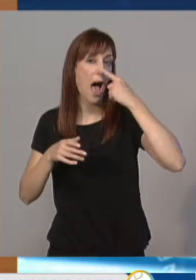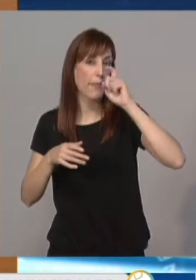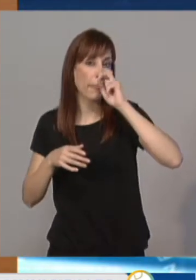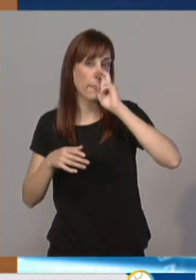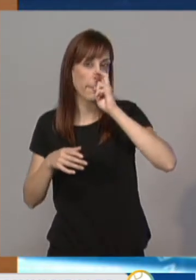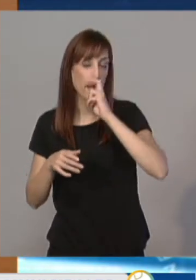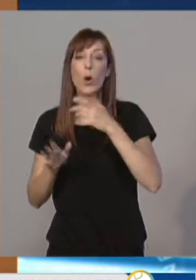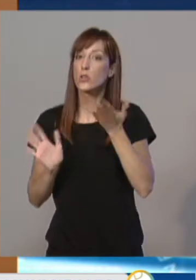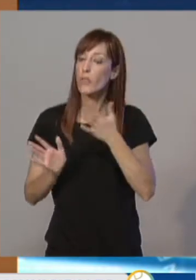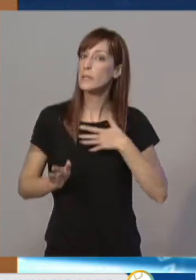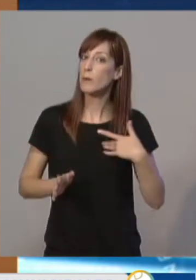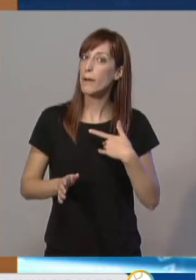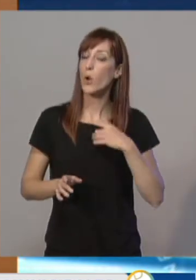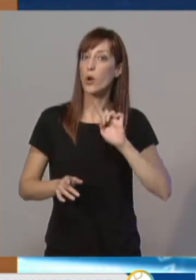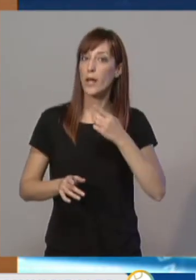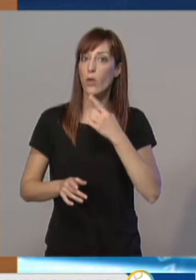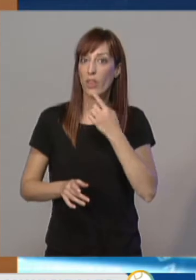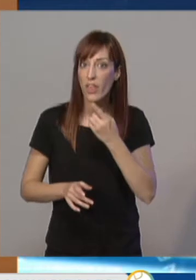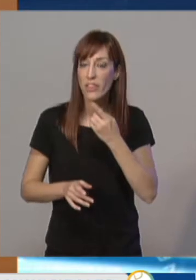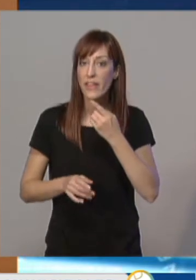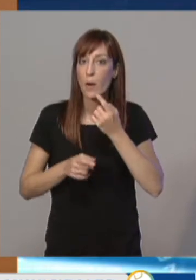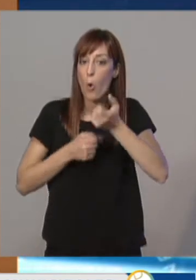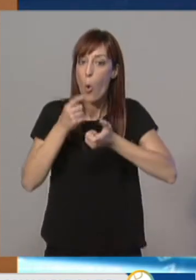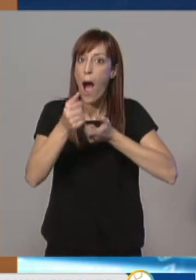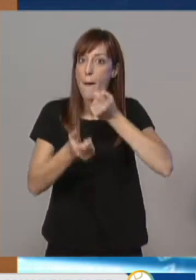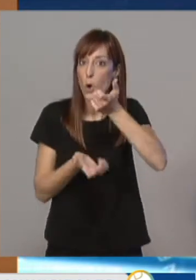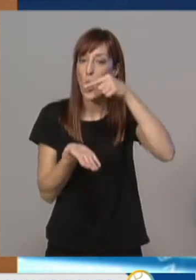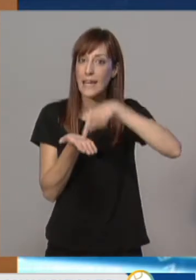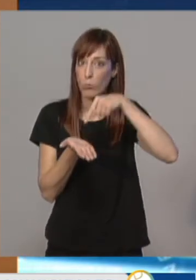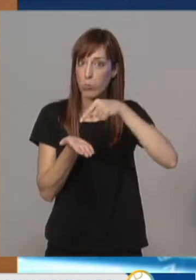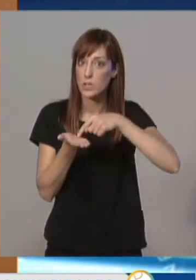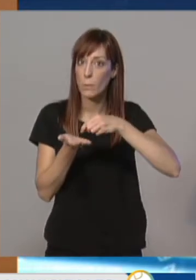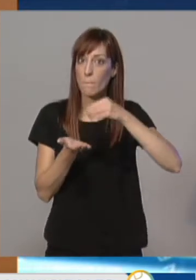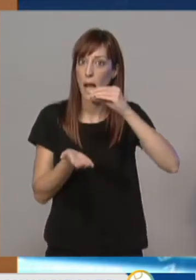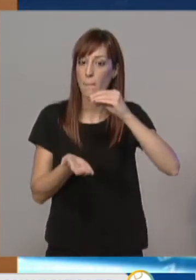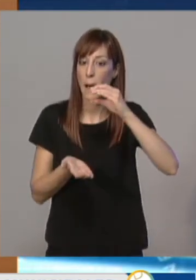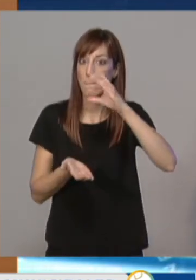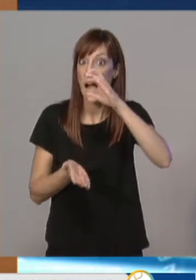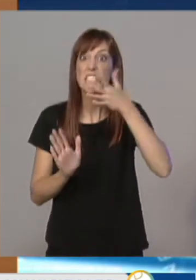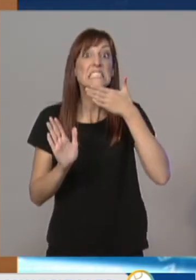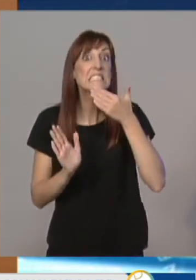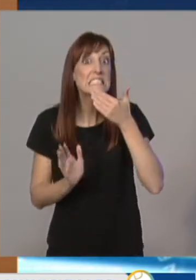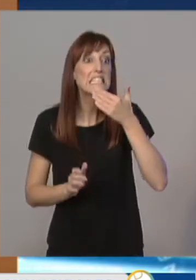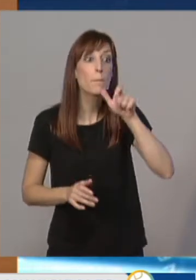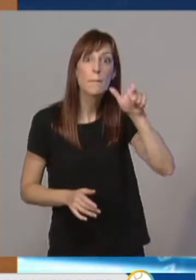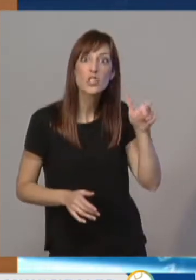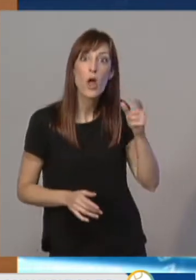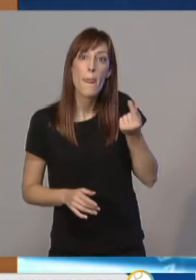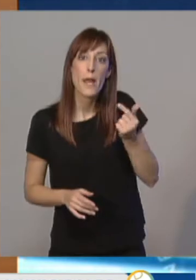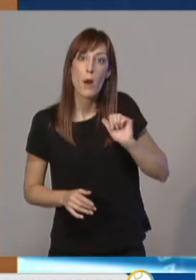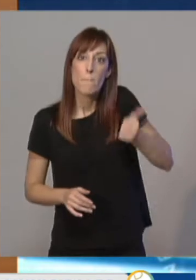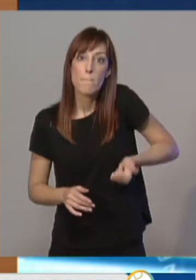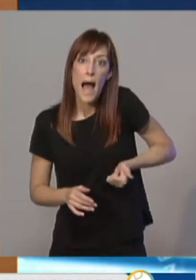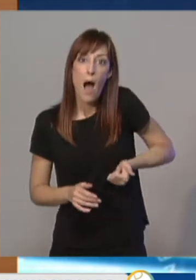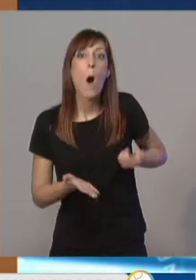dos cosas. Primero, se trata de un impuesto directo y progresivo, por tanto, con esta actualización pagará más quien más tenga. Y segundo, hay